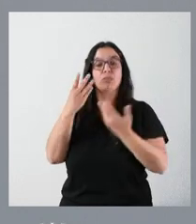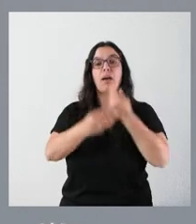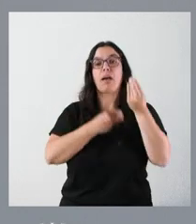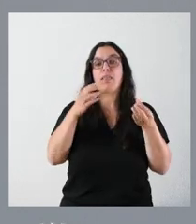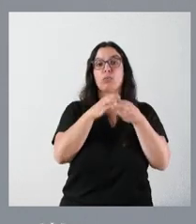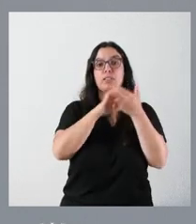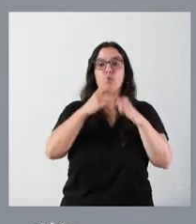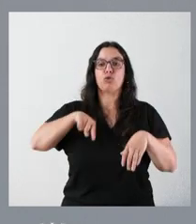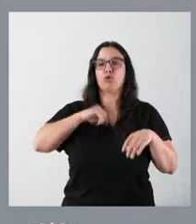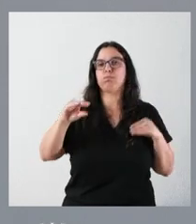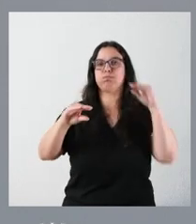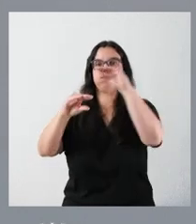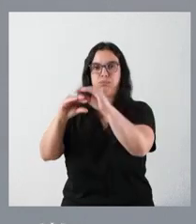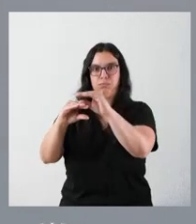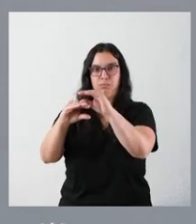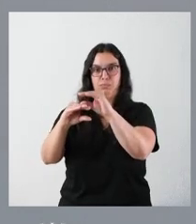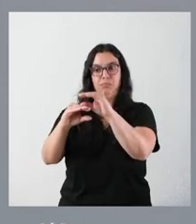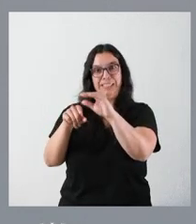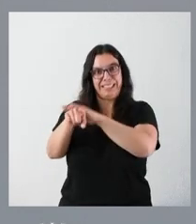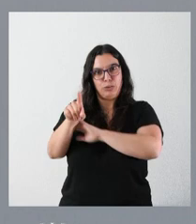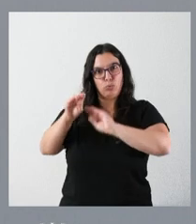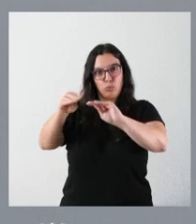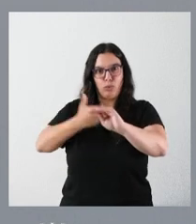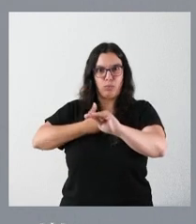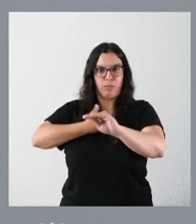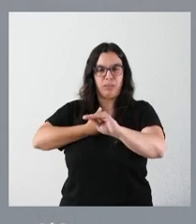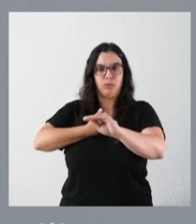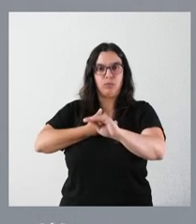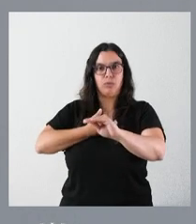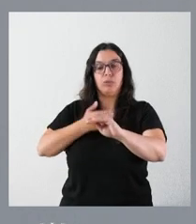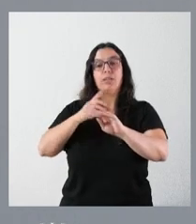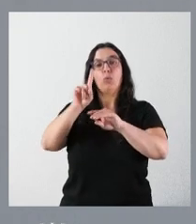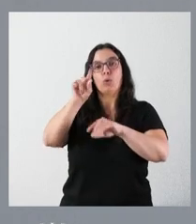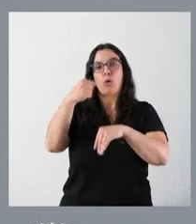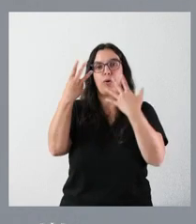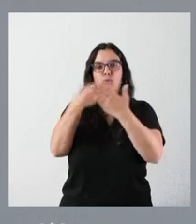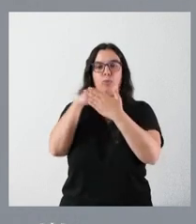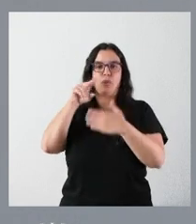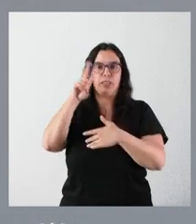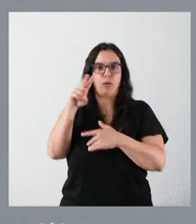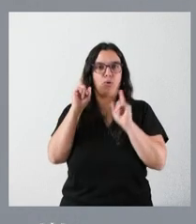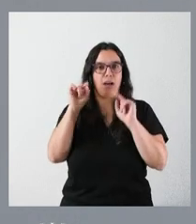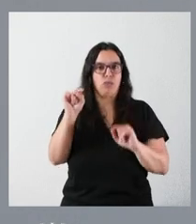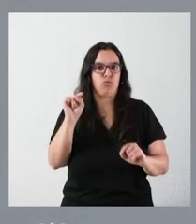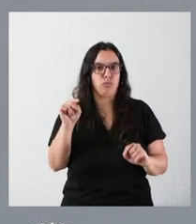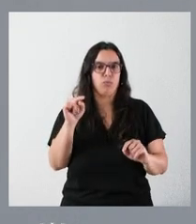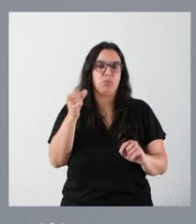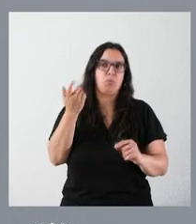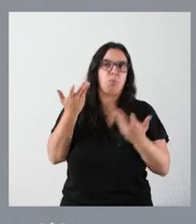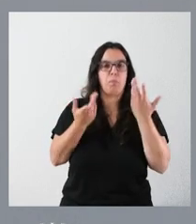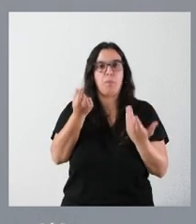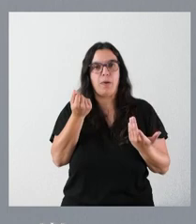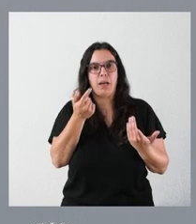Castilla es hacer una aportación al gestor, que es el propio ayuntamiento, en este caso por un importe de 1,8 millones de euros, que es lo que valoramos,